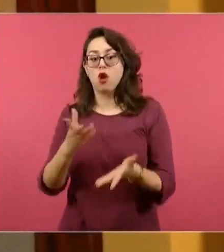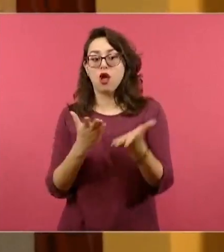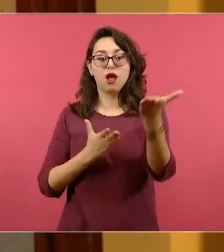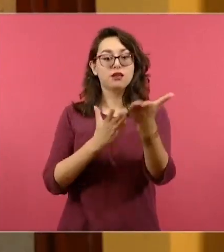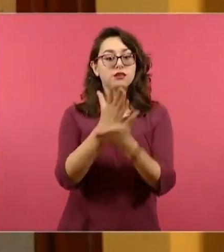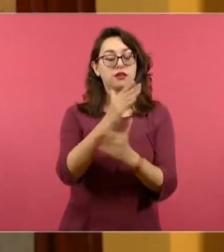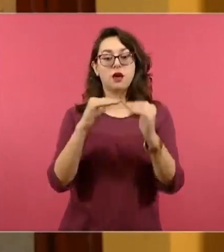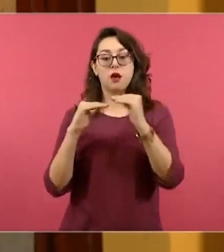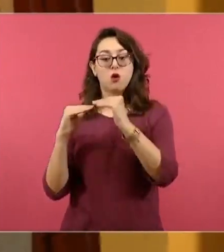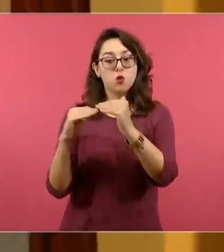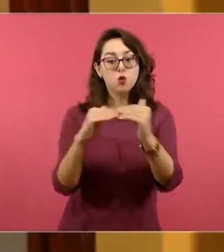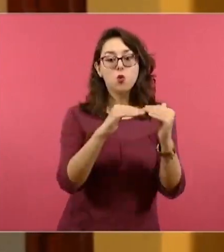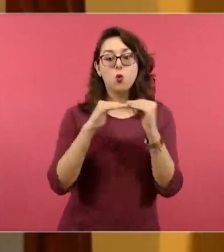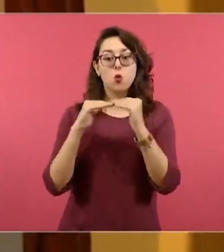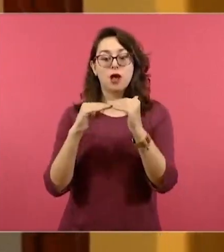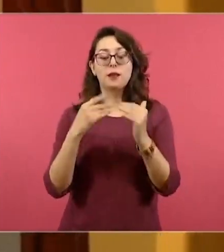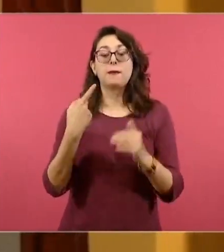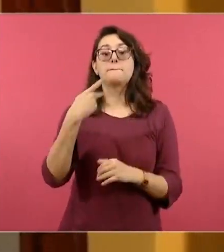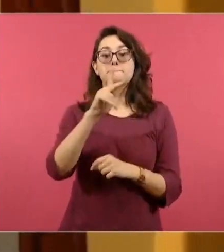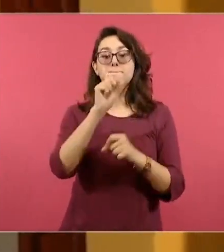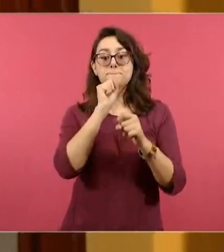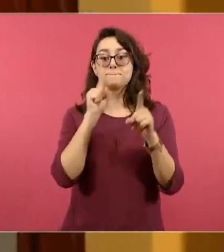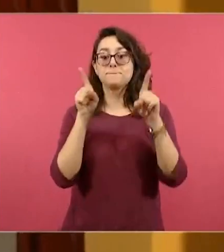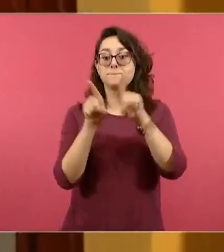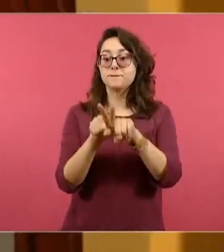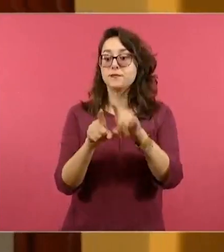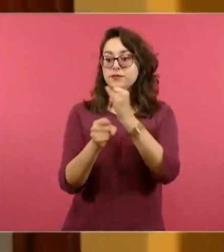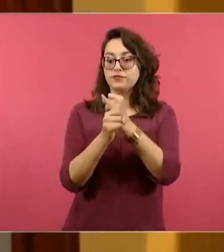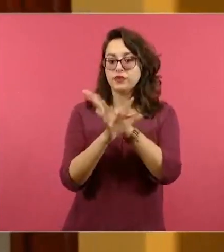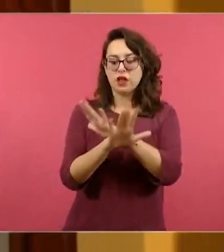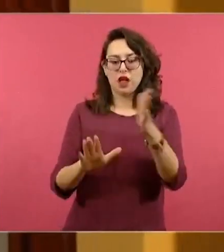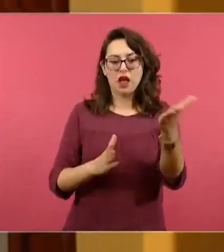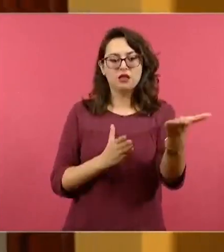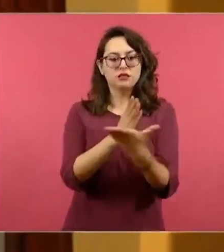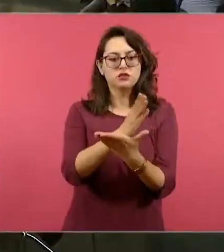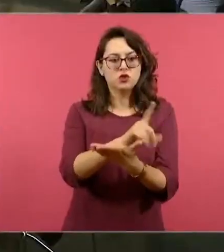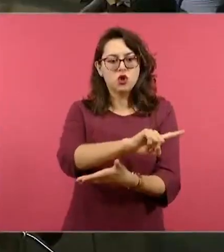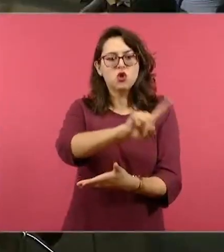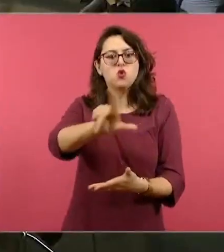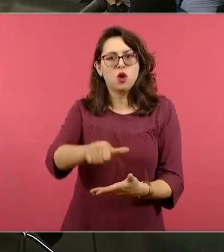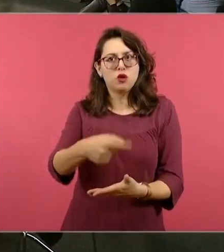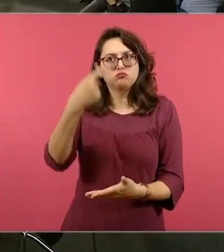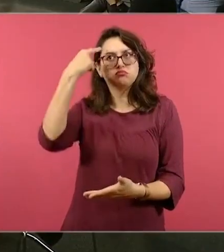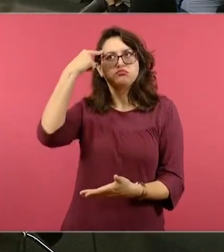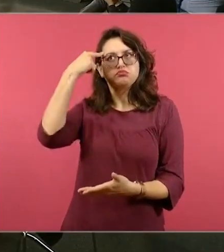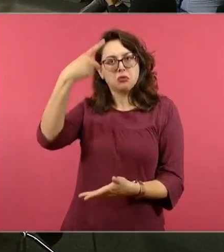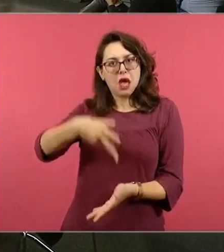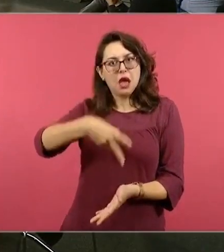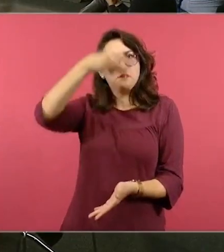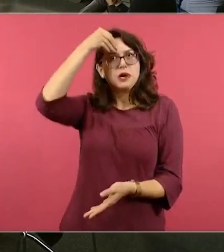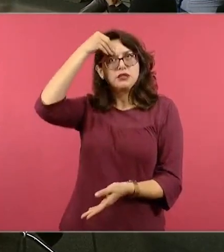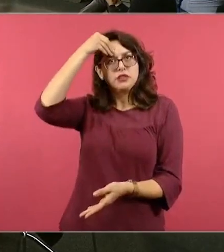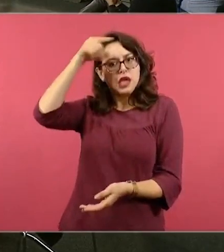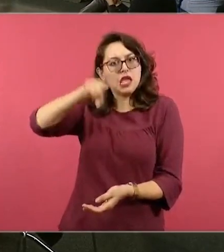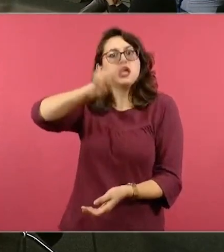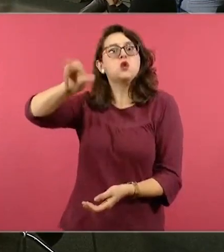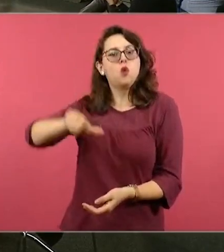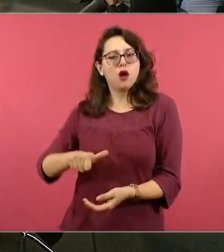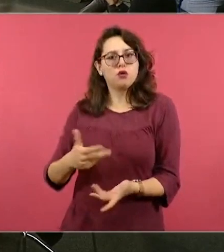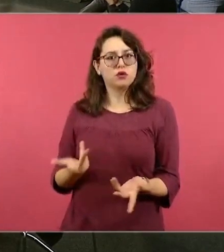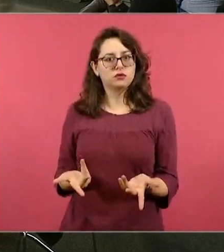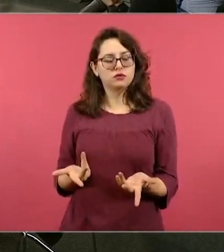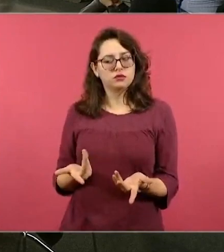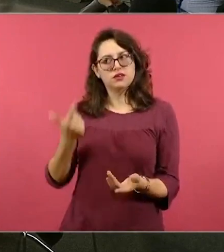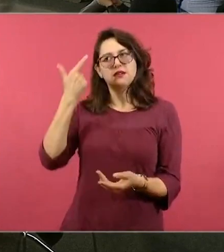sobre el uso crítico de la información. Esto a partir de una muestra